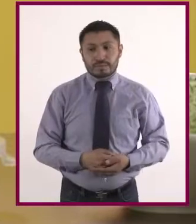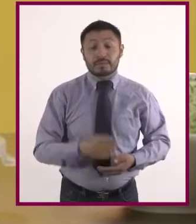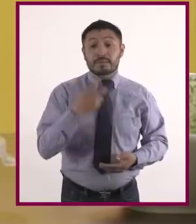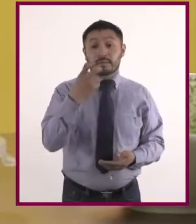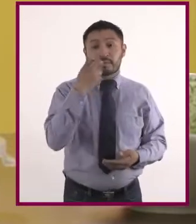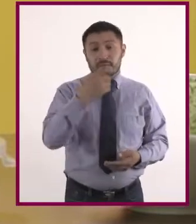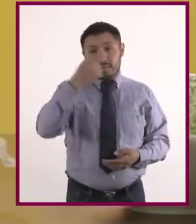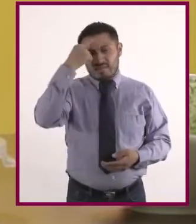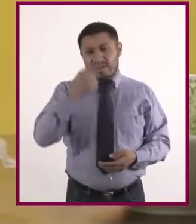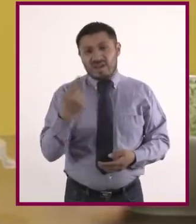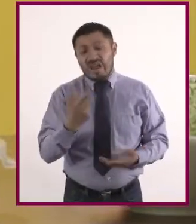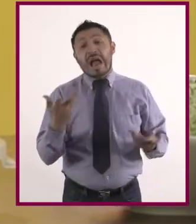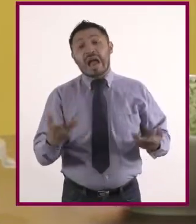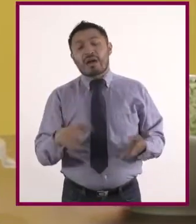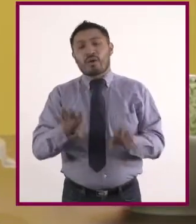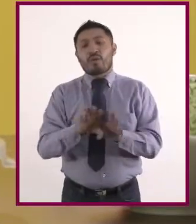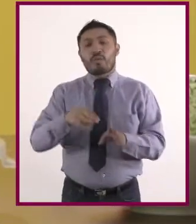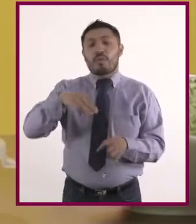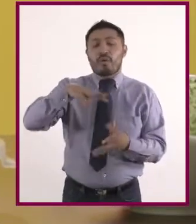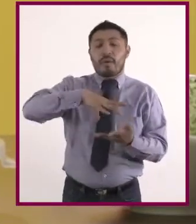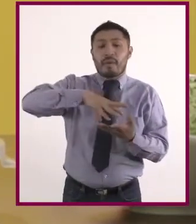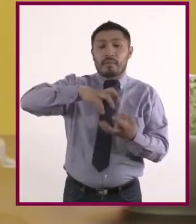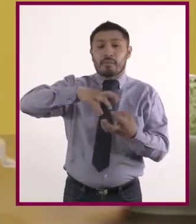Esto con el objetivo de hacer una masita.